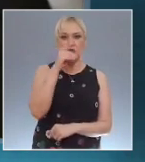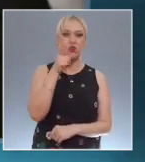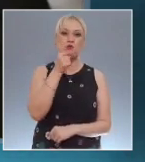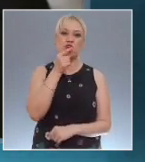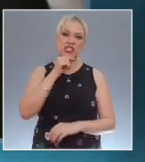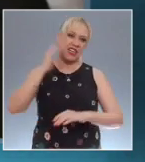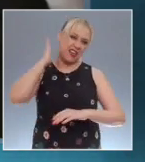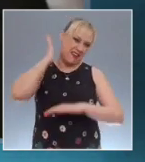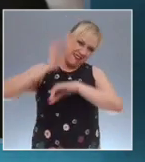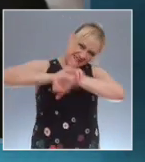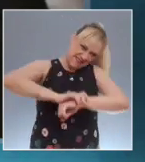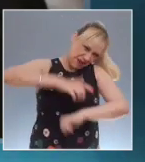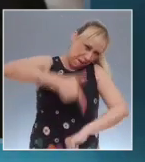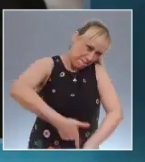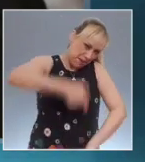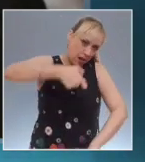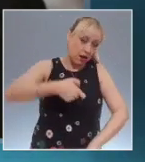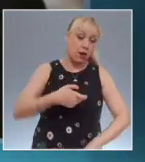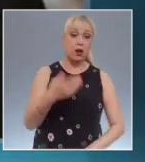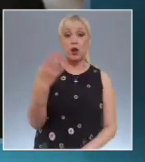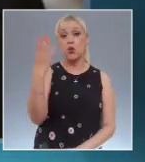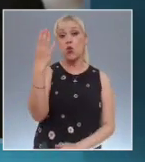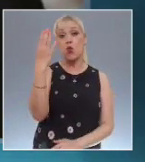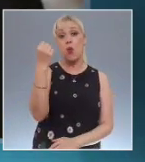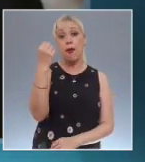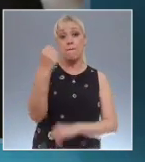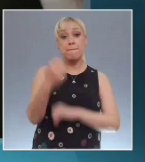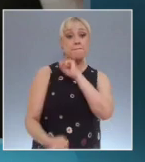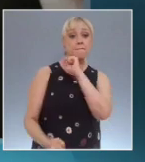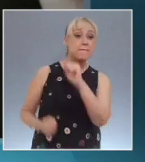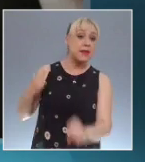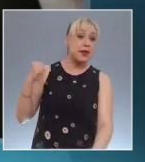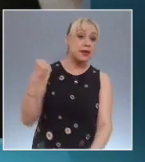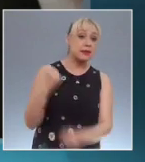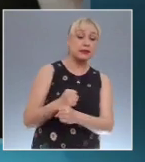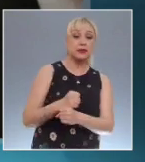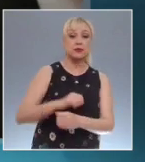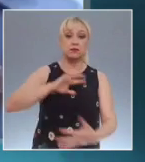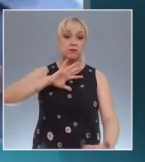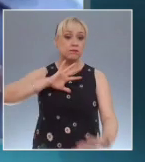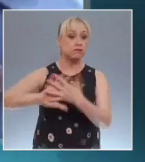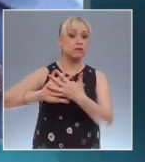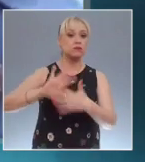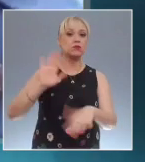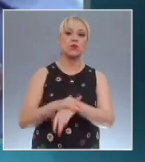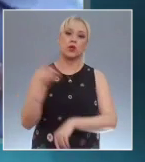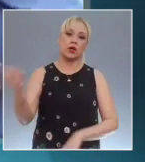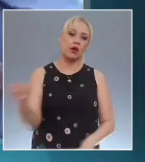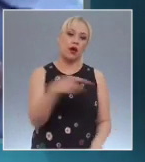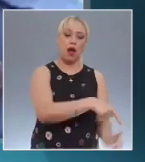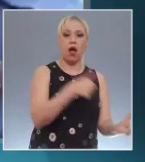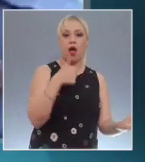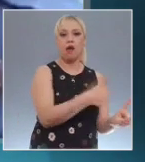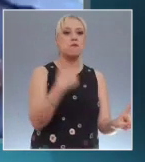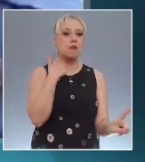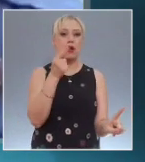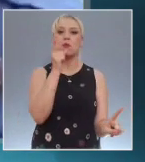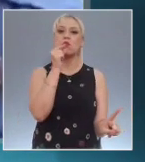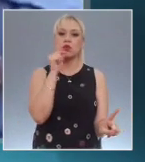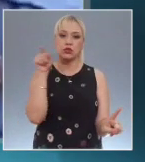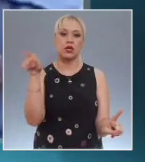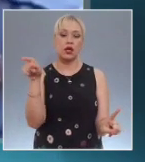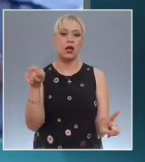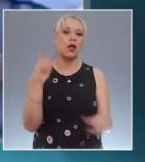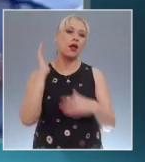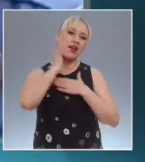años y nueve meses de prisión por ayudar y ser cómplice en homicidio involuntario en segundo grado. Quien asfixió a Floyd recibió